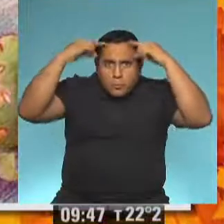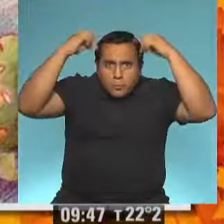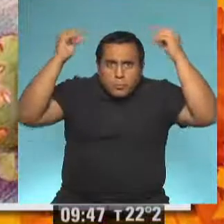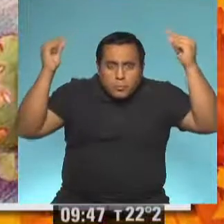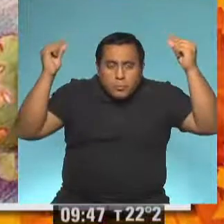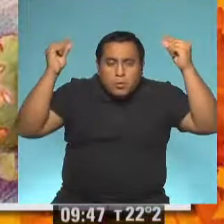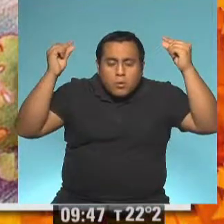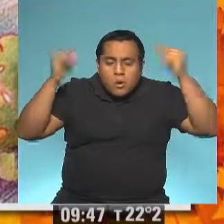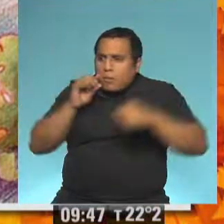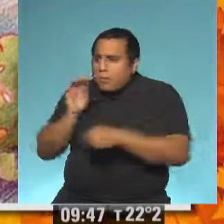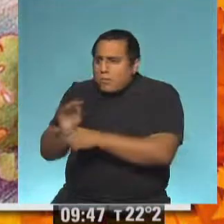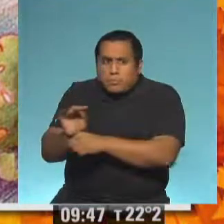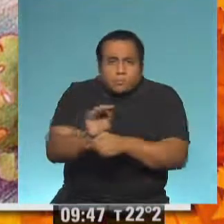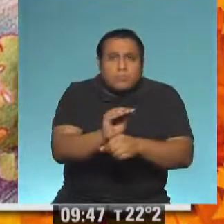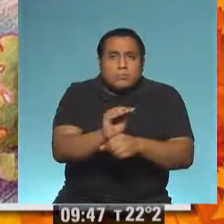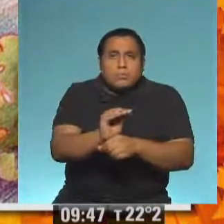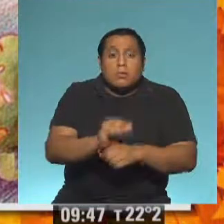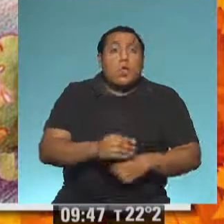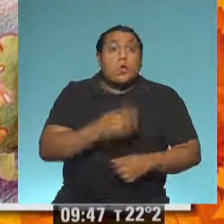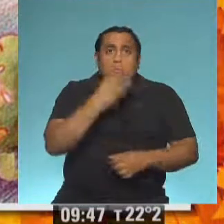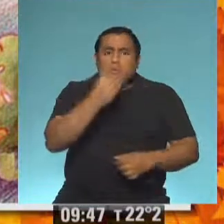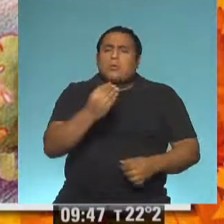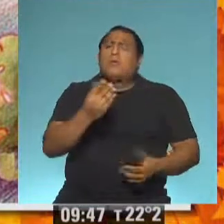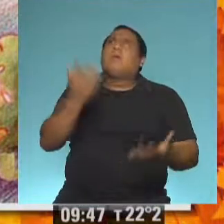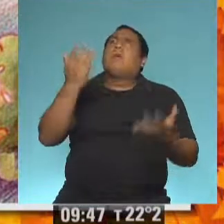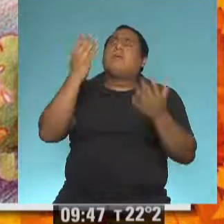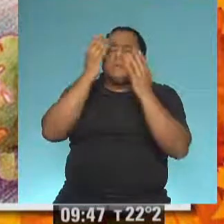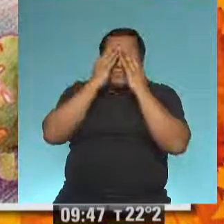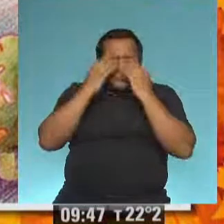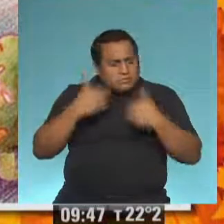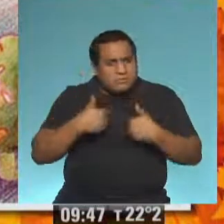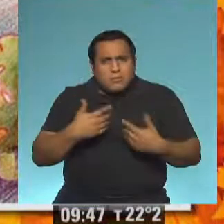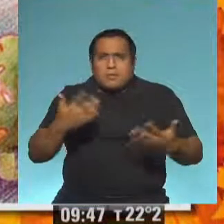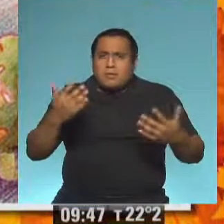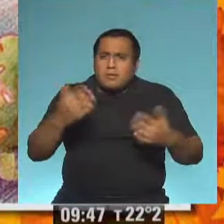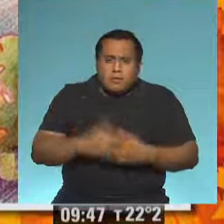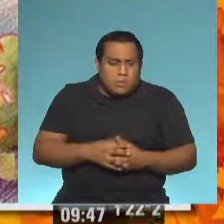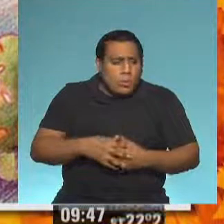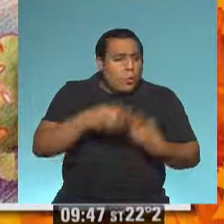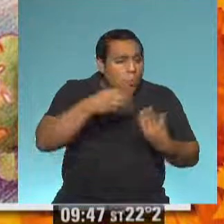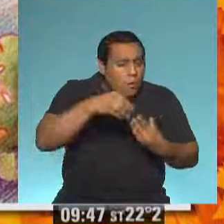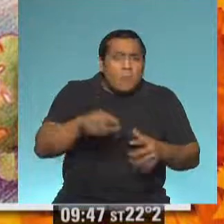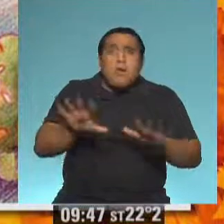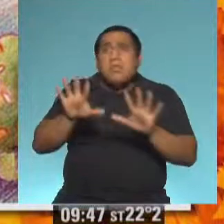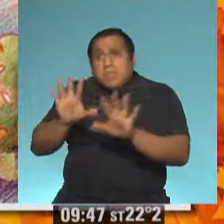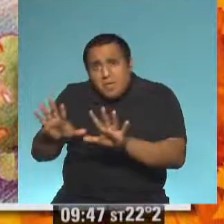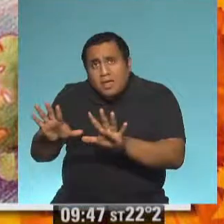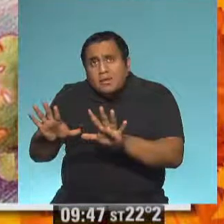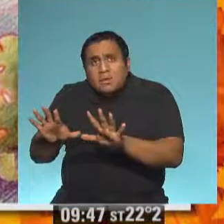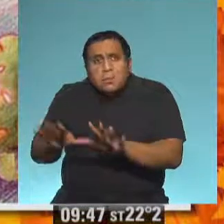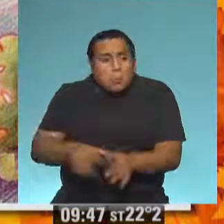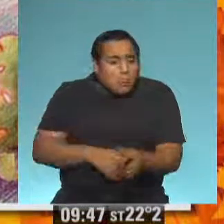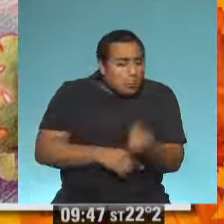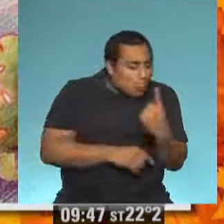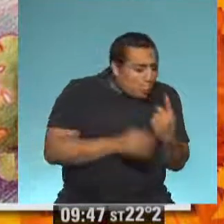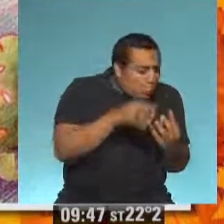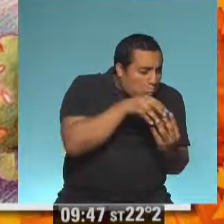¡Ay, de mí! Dijo el zorrito. De los diez huevos que tenía, solo me queda uno.